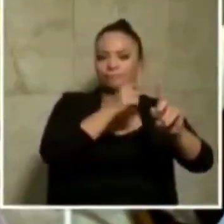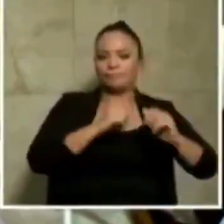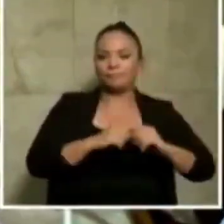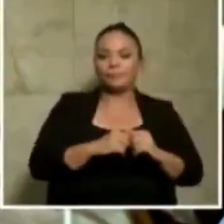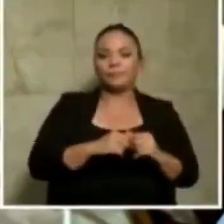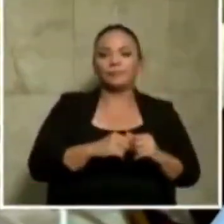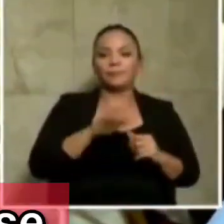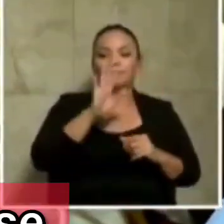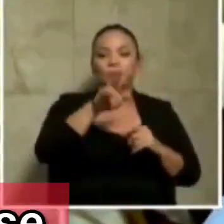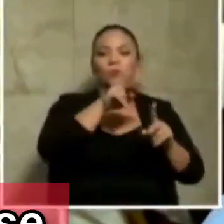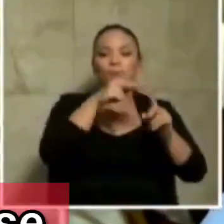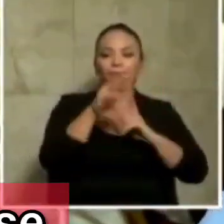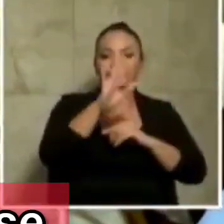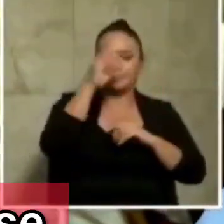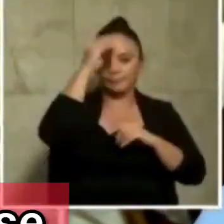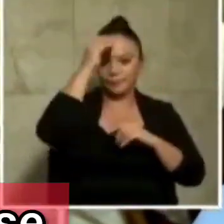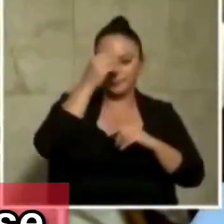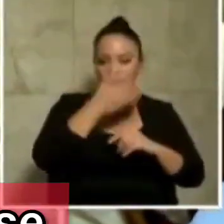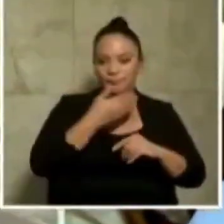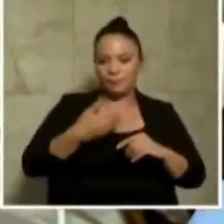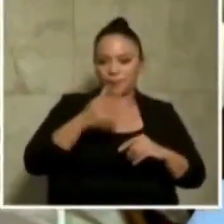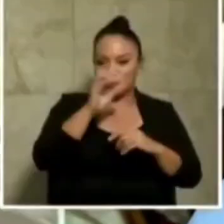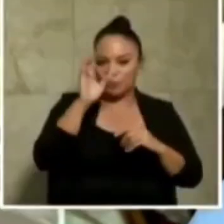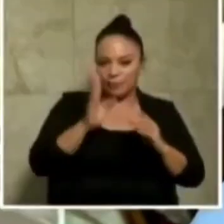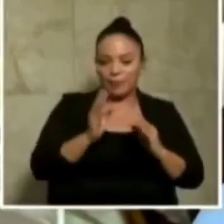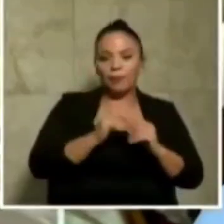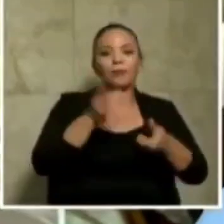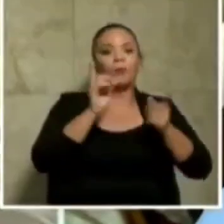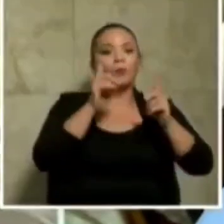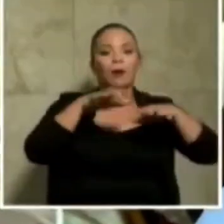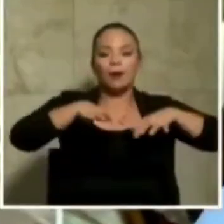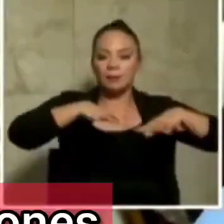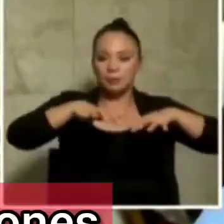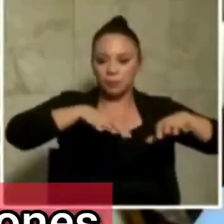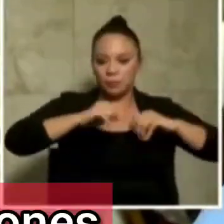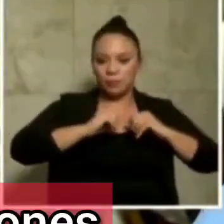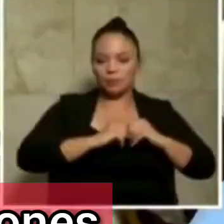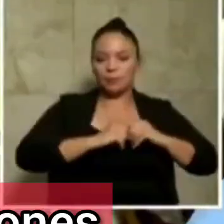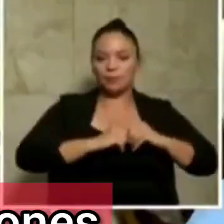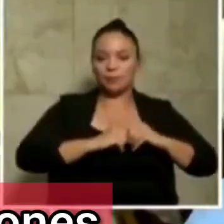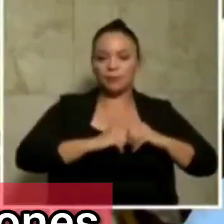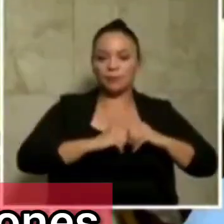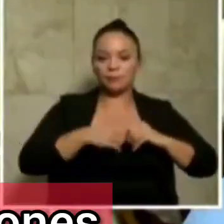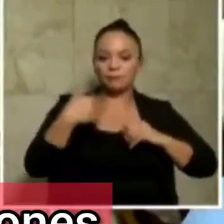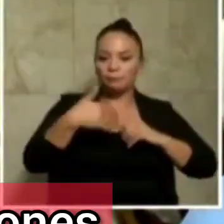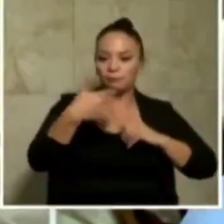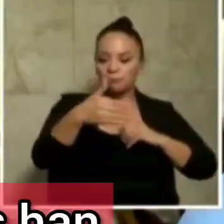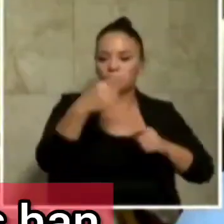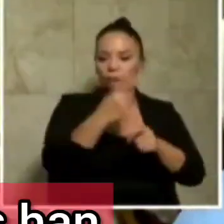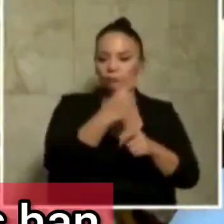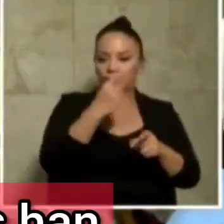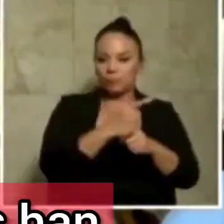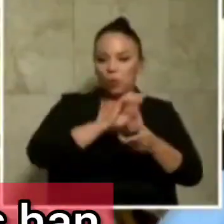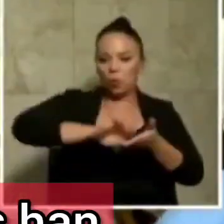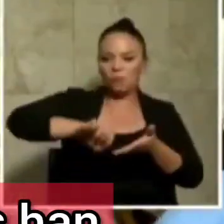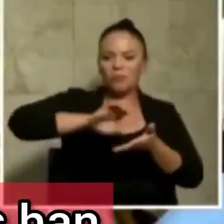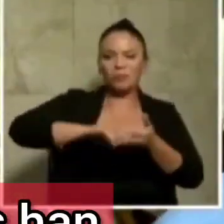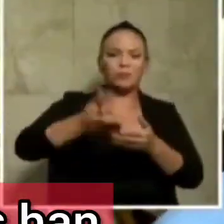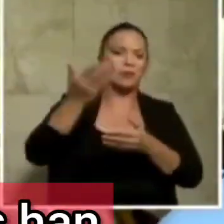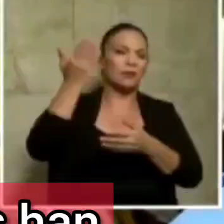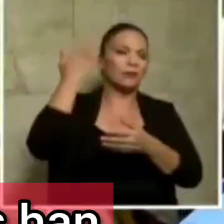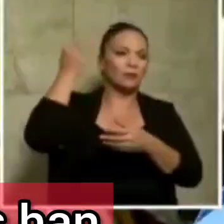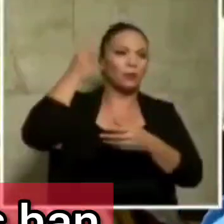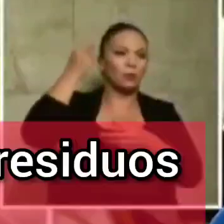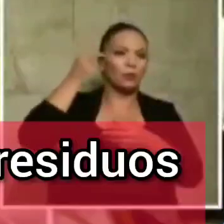desde su posición como presidente de los costalicenses, ¿cuáles acciones se tomarán para iniciar las correcciones de omisiones que por años los gobiernos